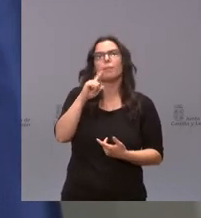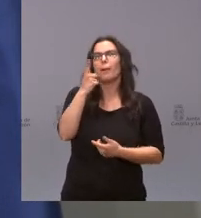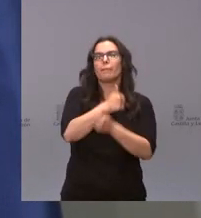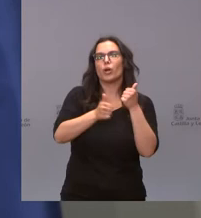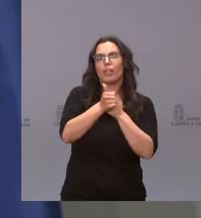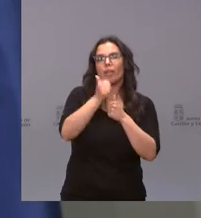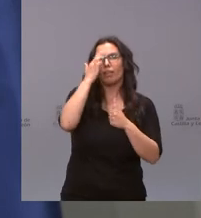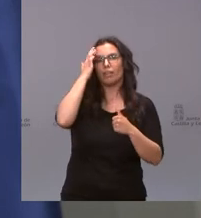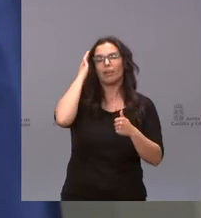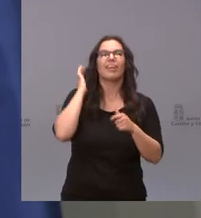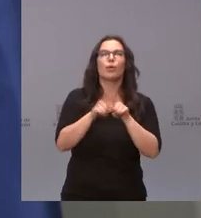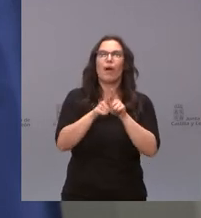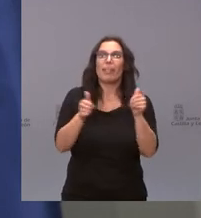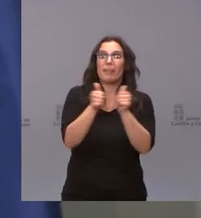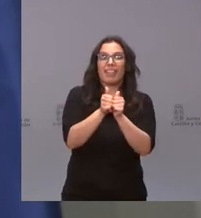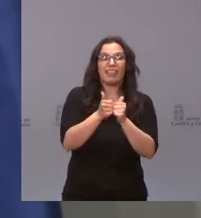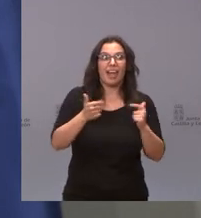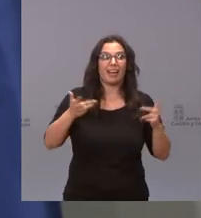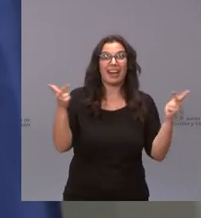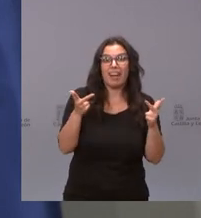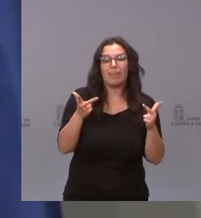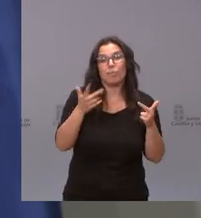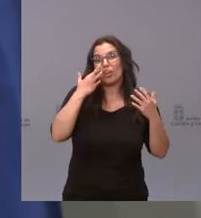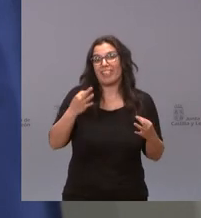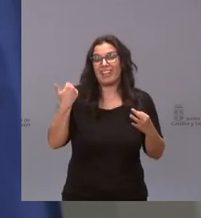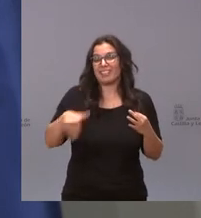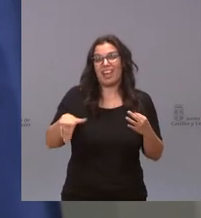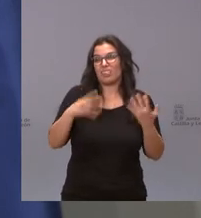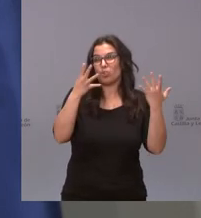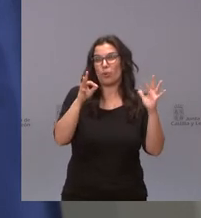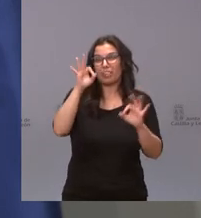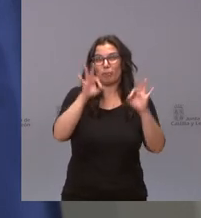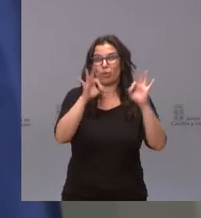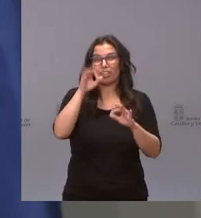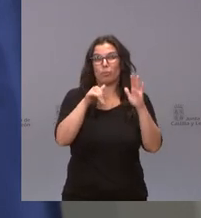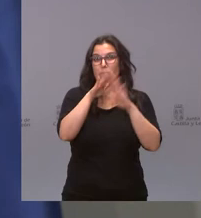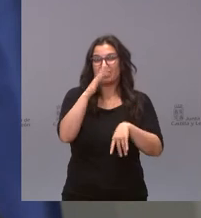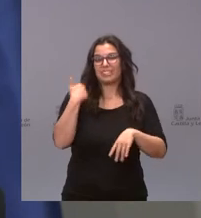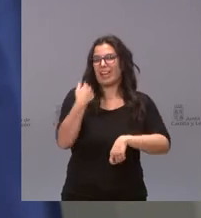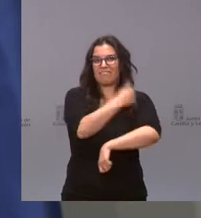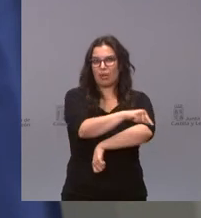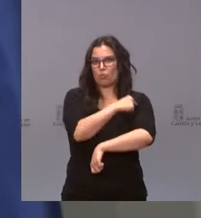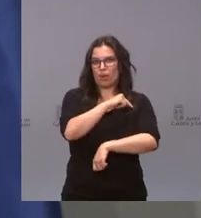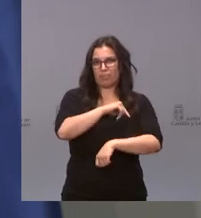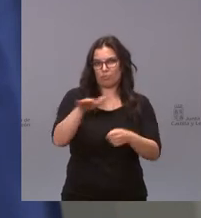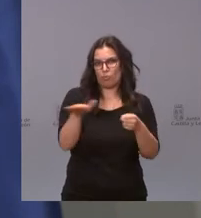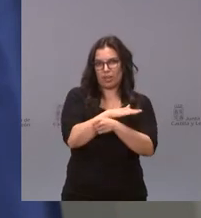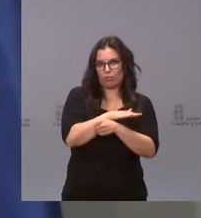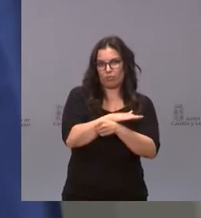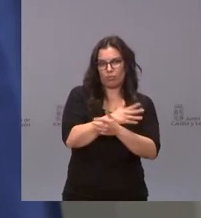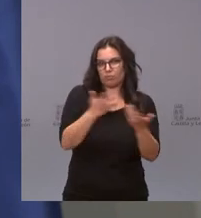inmunizados todos entonces si no tiene el noventa y tantos por ciento de los grandes dependientes ya están inmunizados